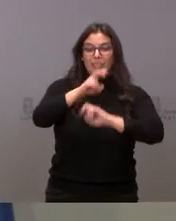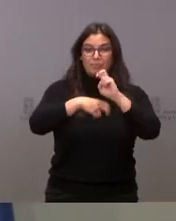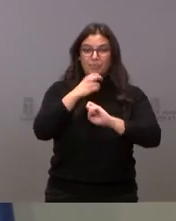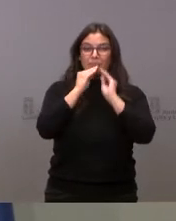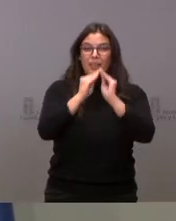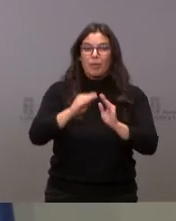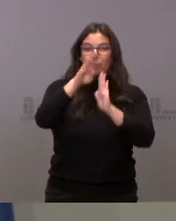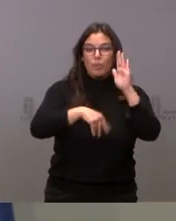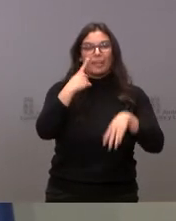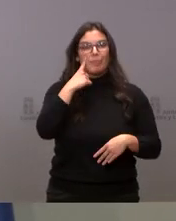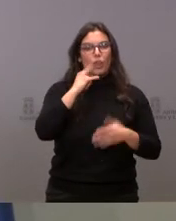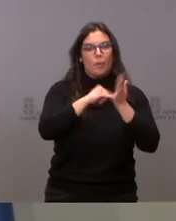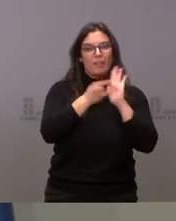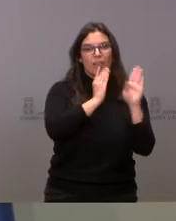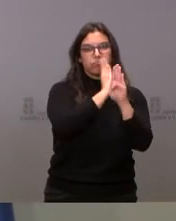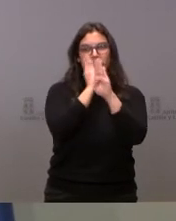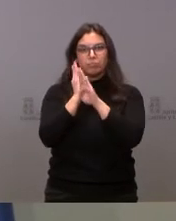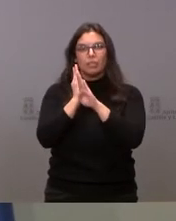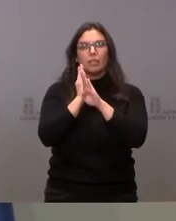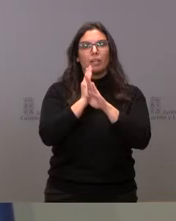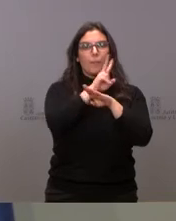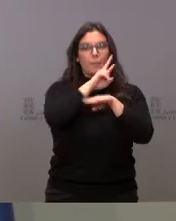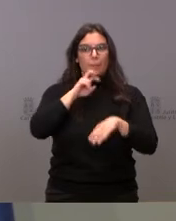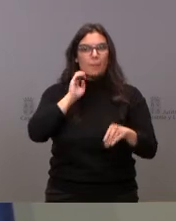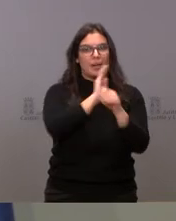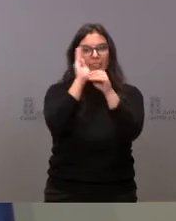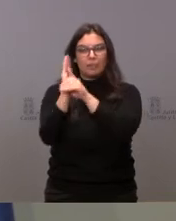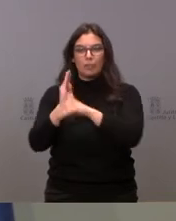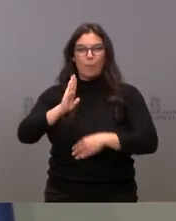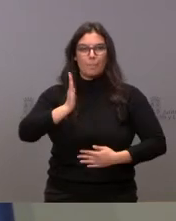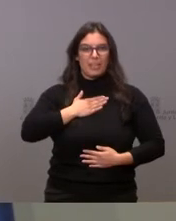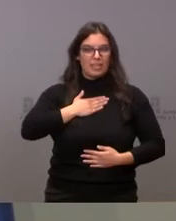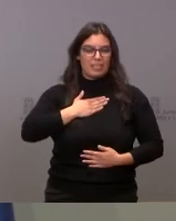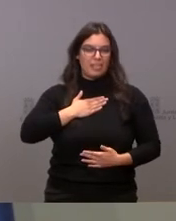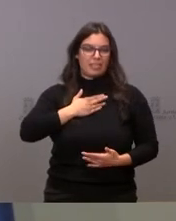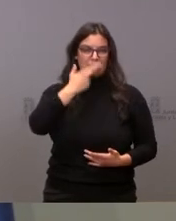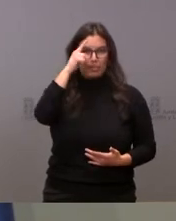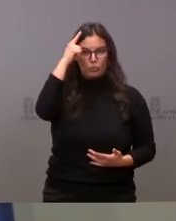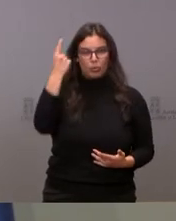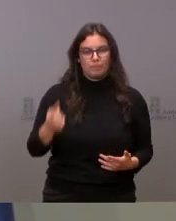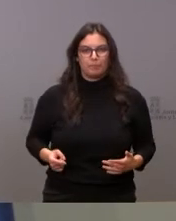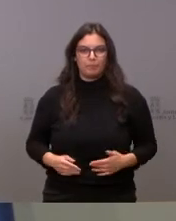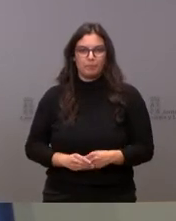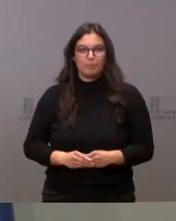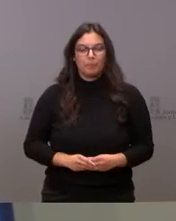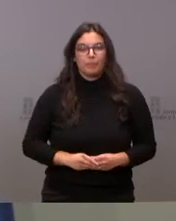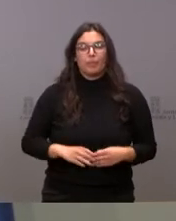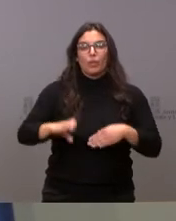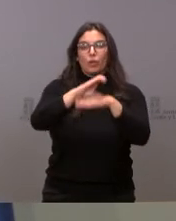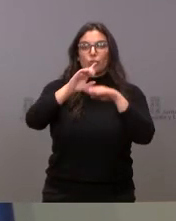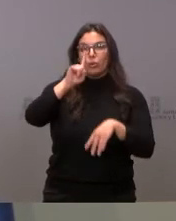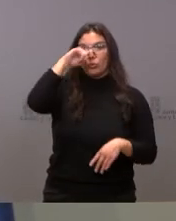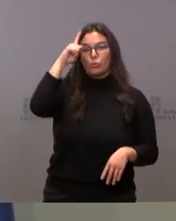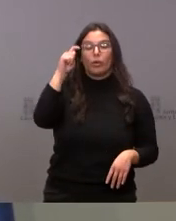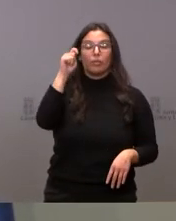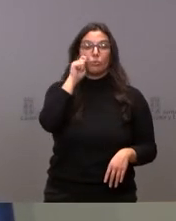de inspección y planificación del mantenimiento de nuestros bienes de interés cultural. La Consejería de Cultura